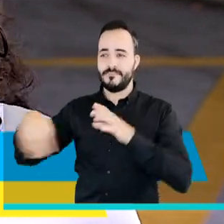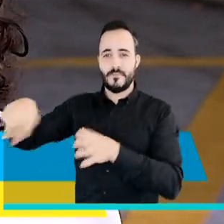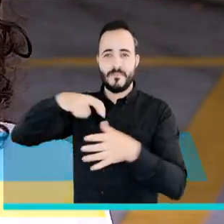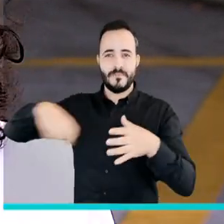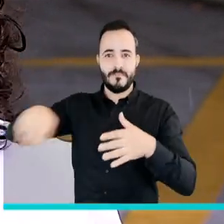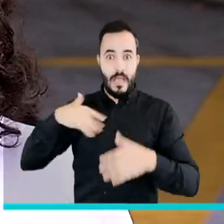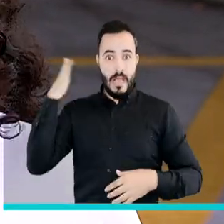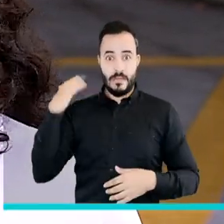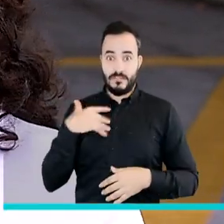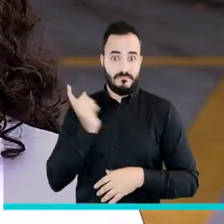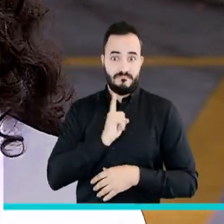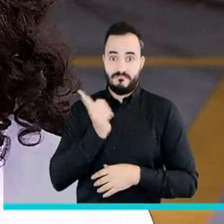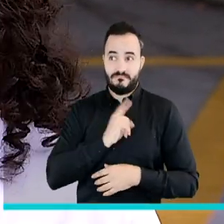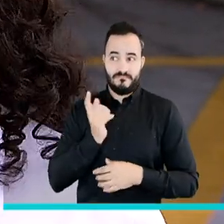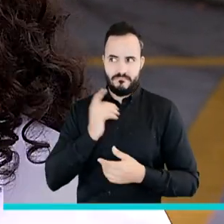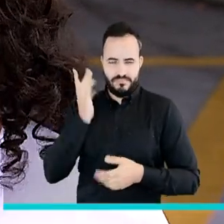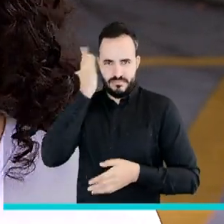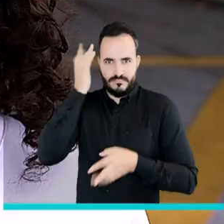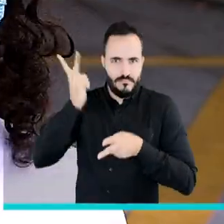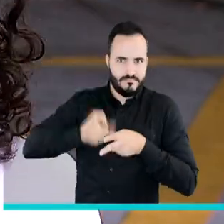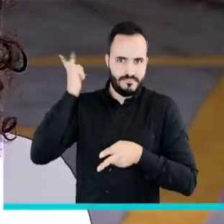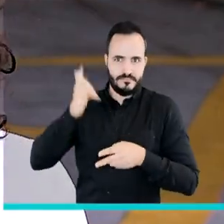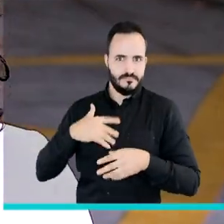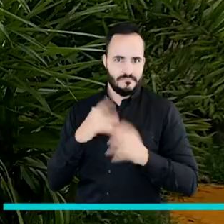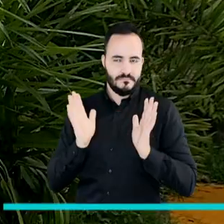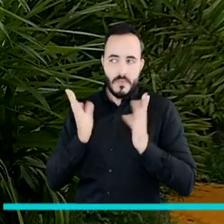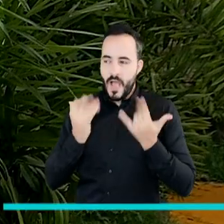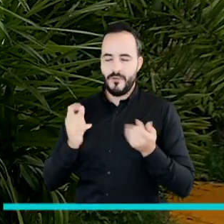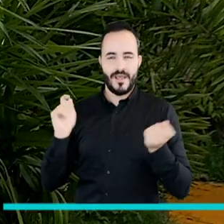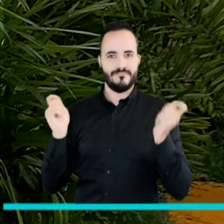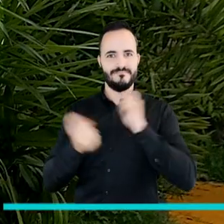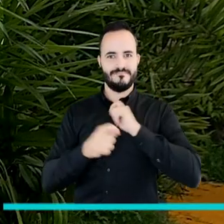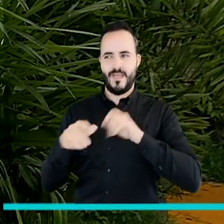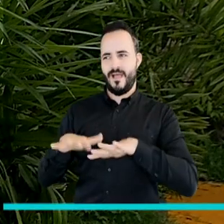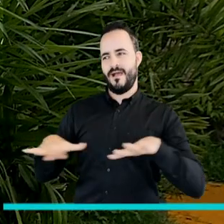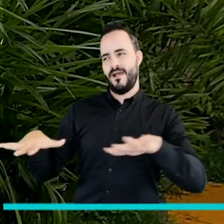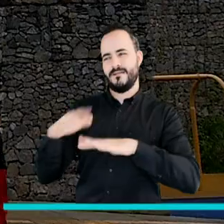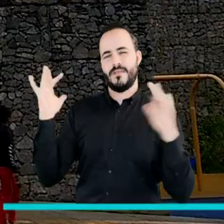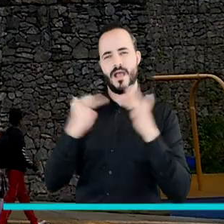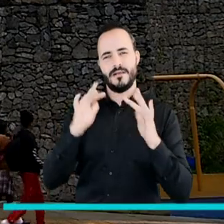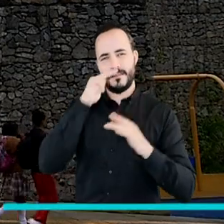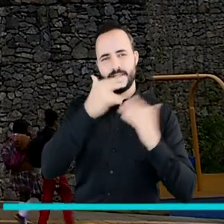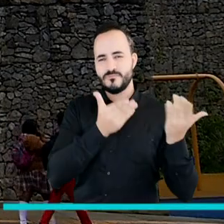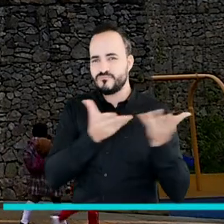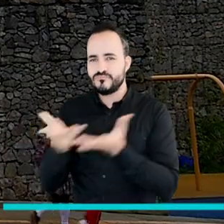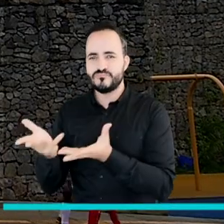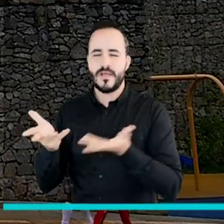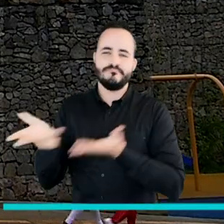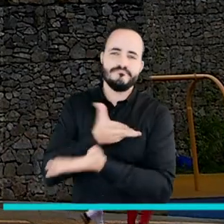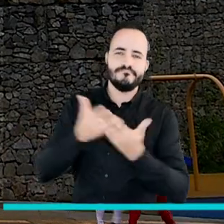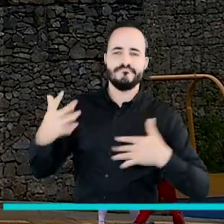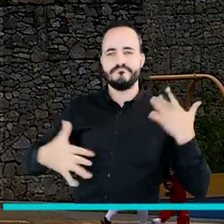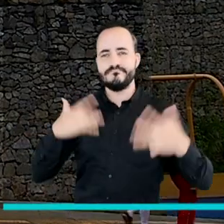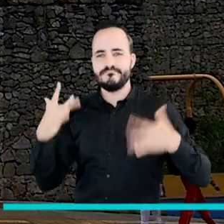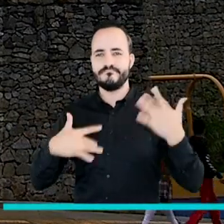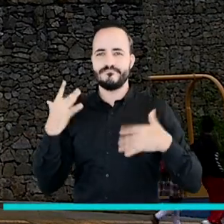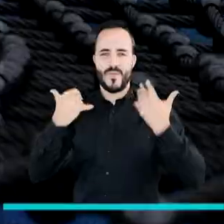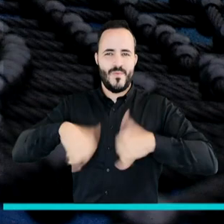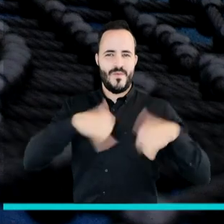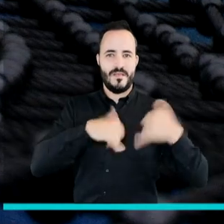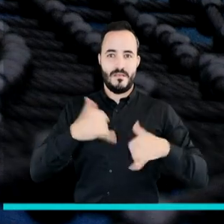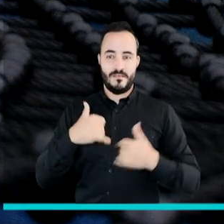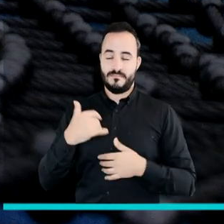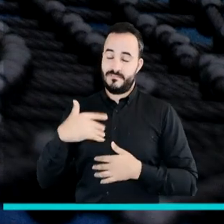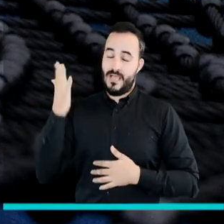También me parece muy bueno porque antes los niños ya no podían jugar por acá porque era muy peligroso. Y pues, ahora ya tienen un lugar para venir a jugar. Está